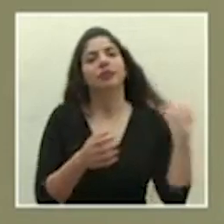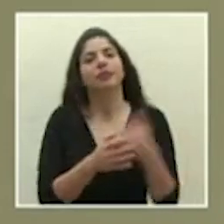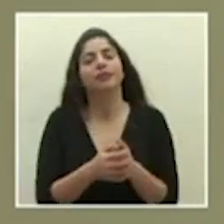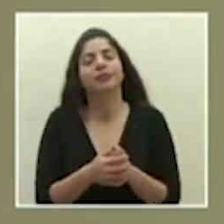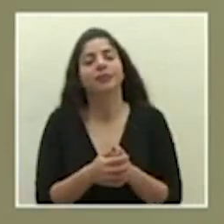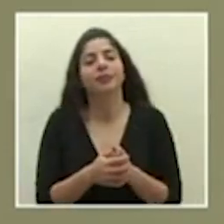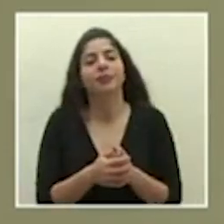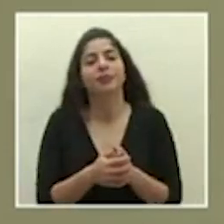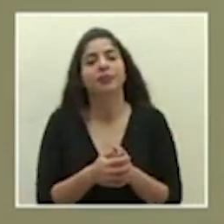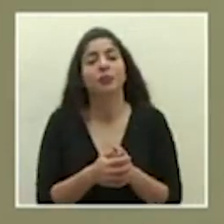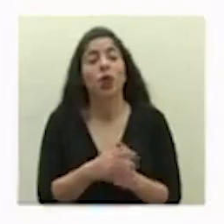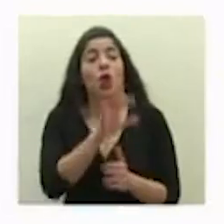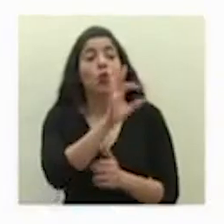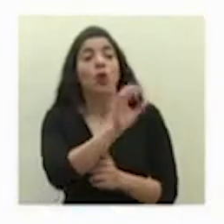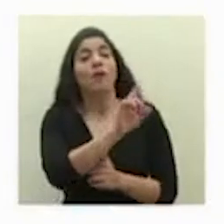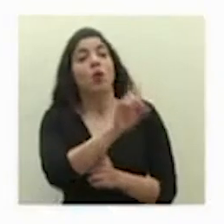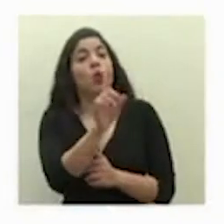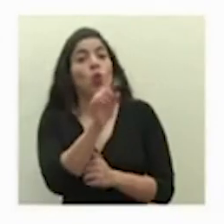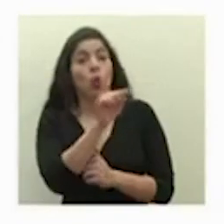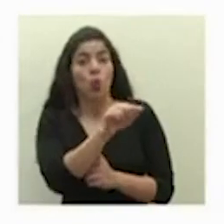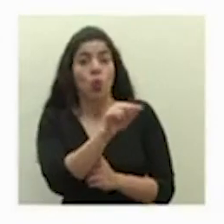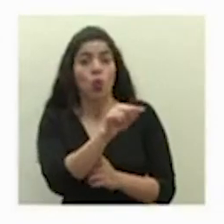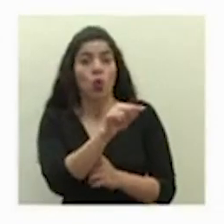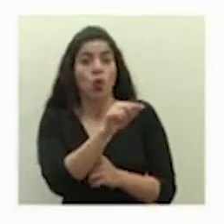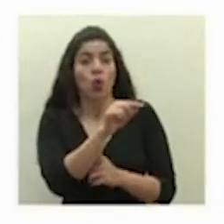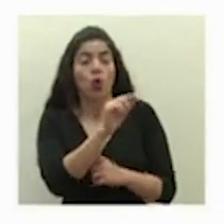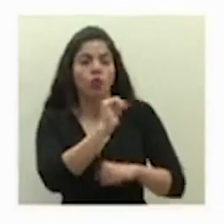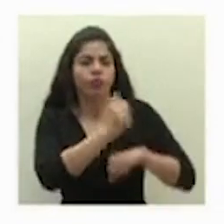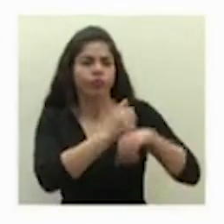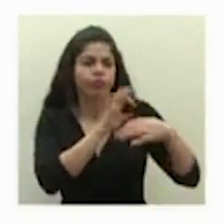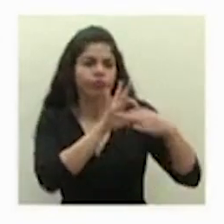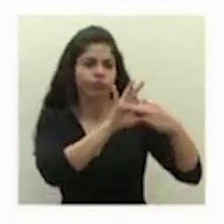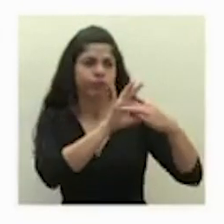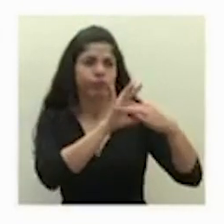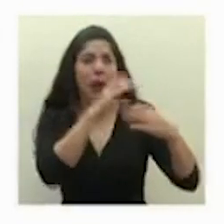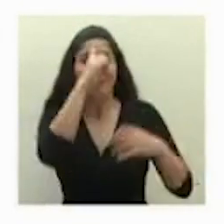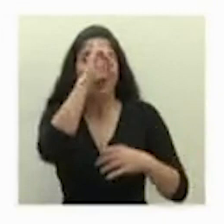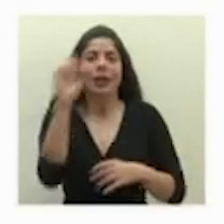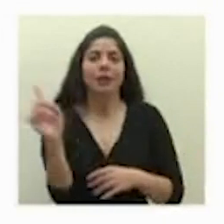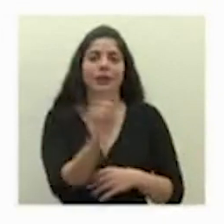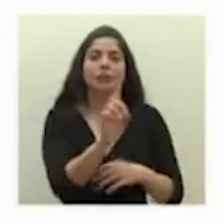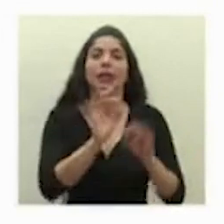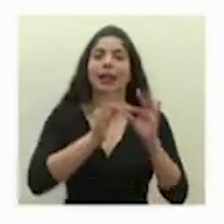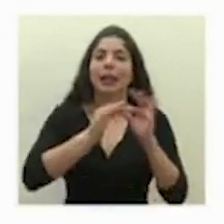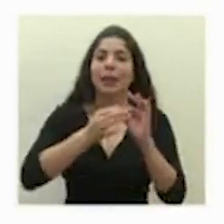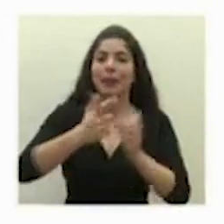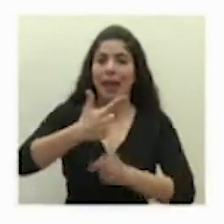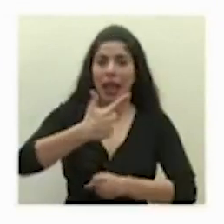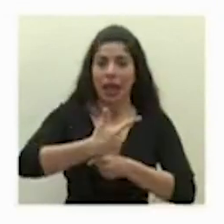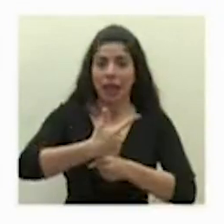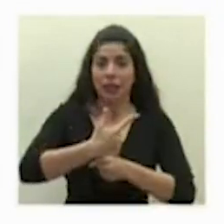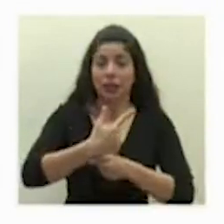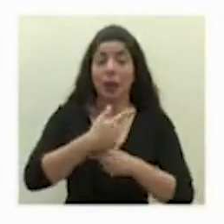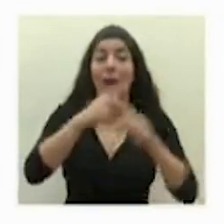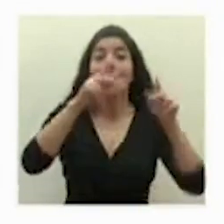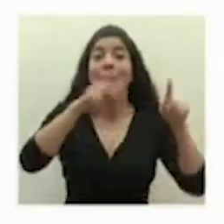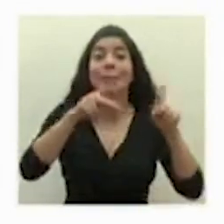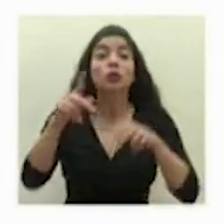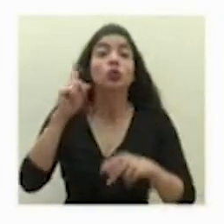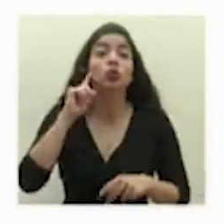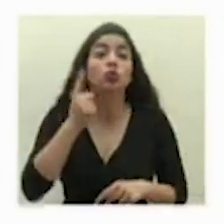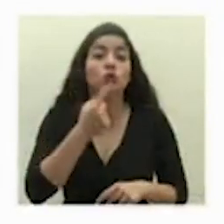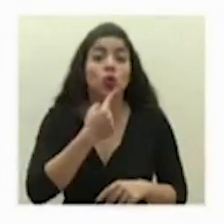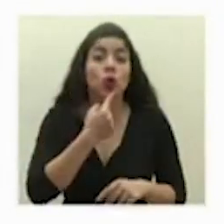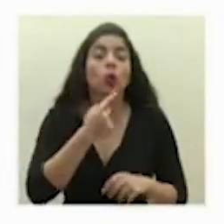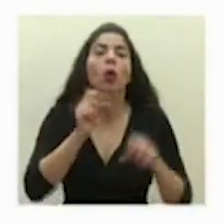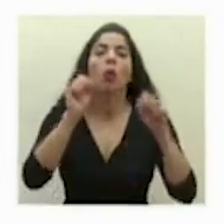en una coordinación que hemos hecho para que haya un intérprete del ESCO y las personas sordas